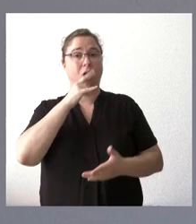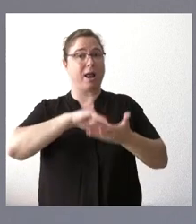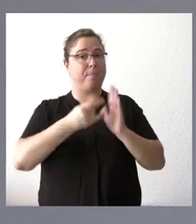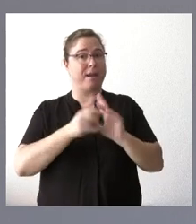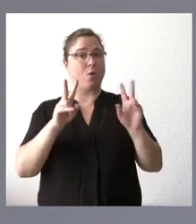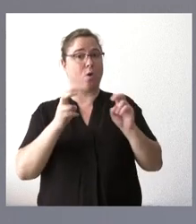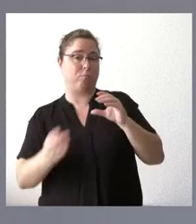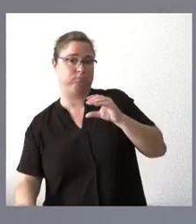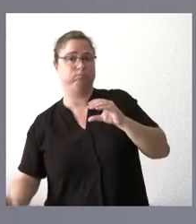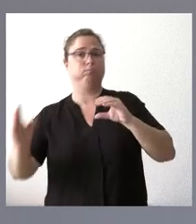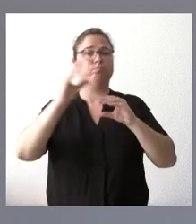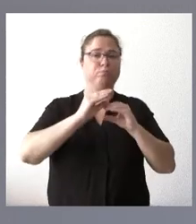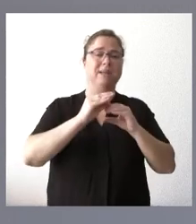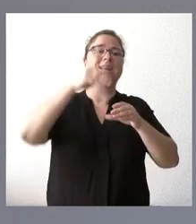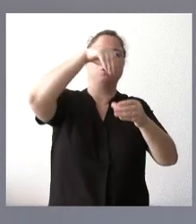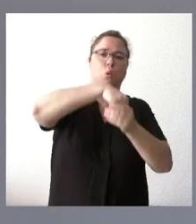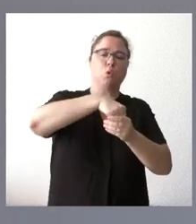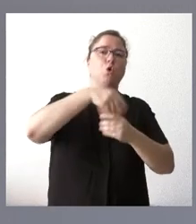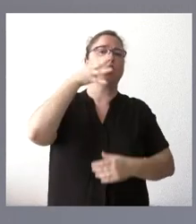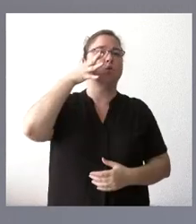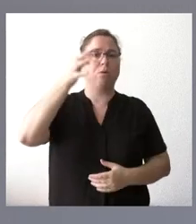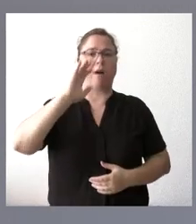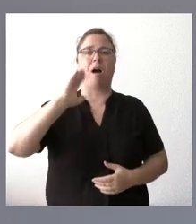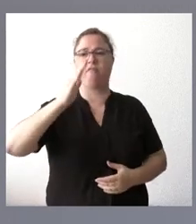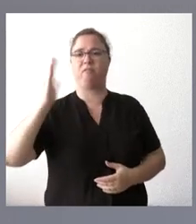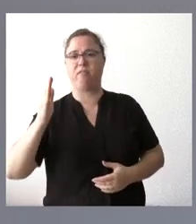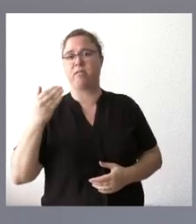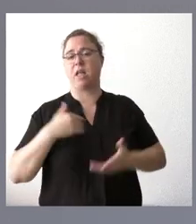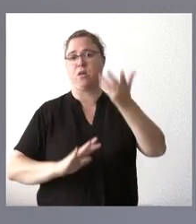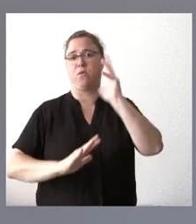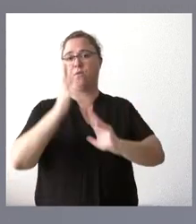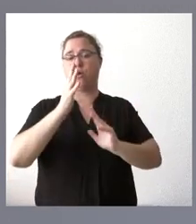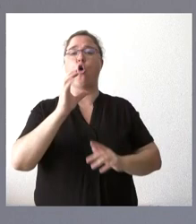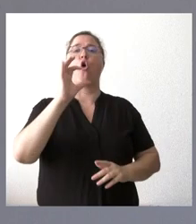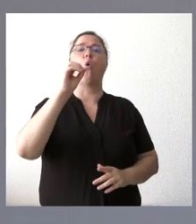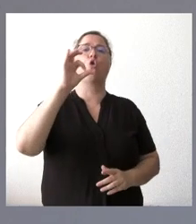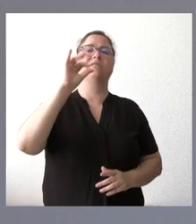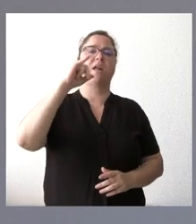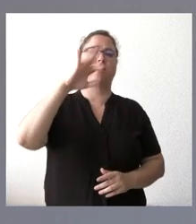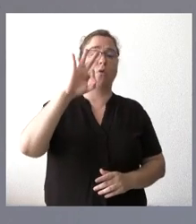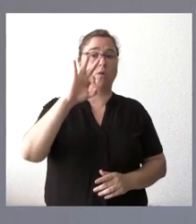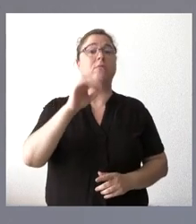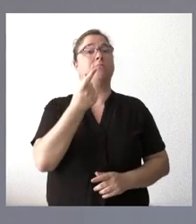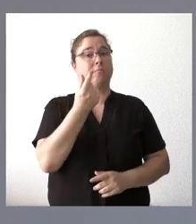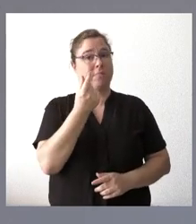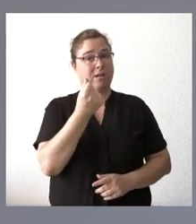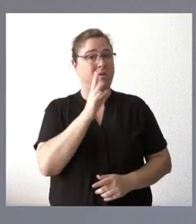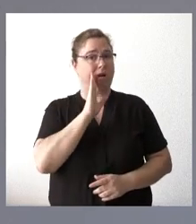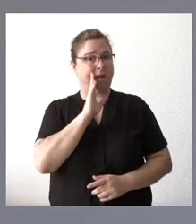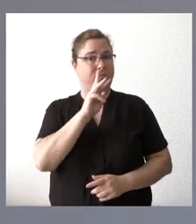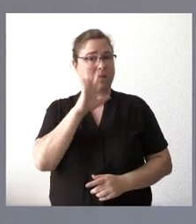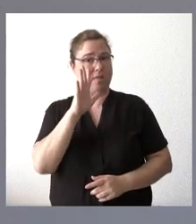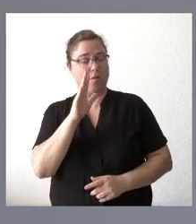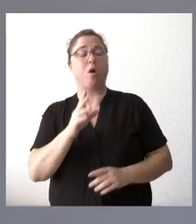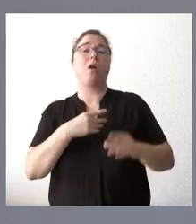incorporando los municipios afectados por el incendio de Losácio, ascenderá en esa cuantificación adicional